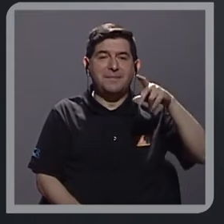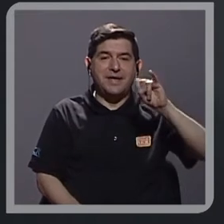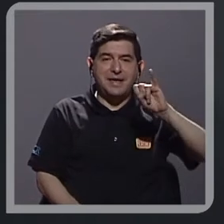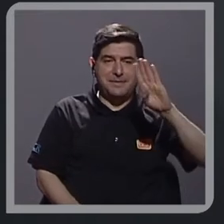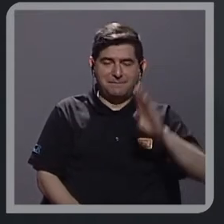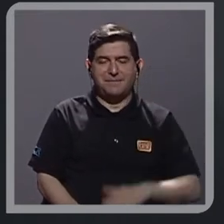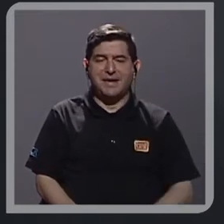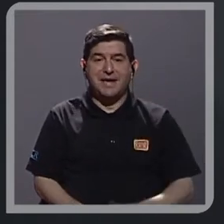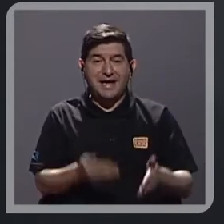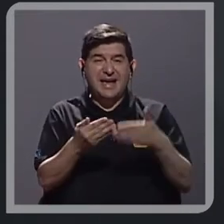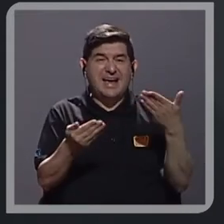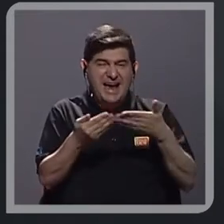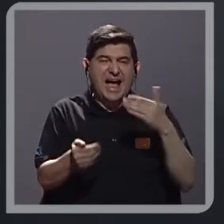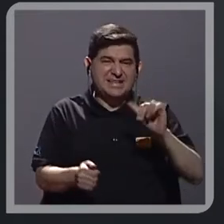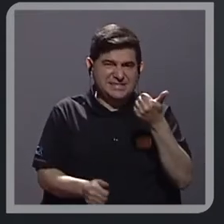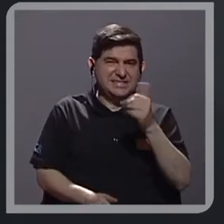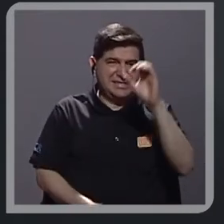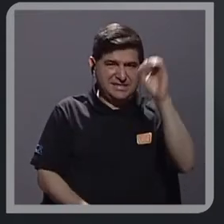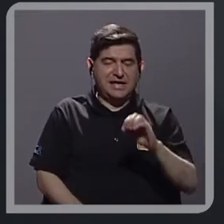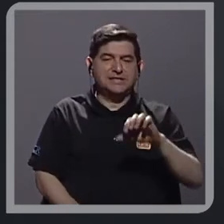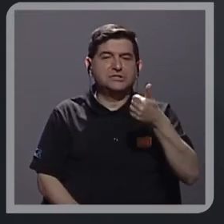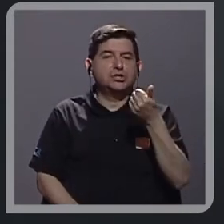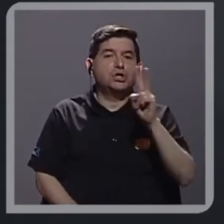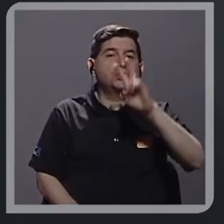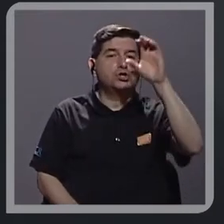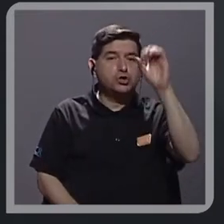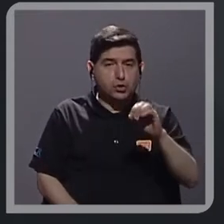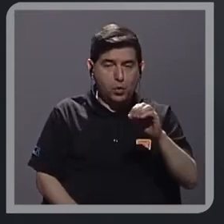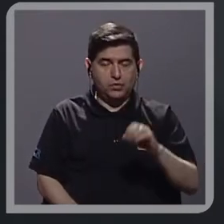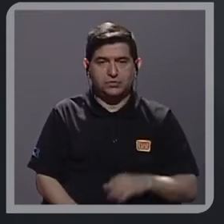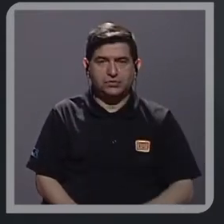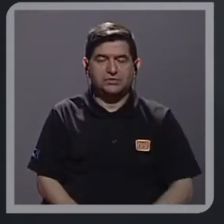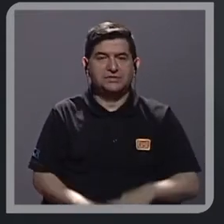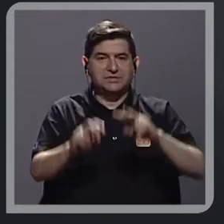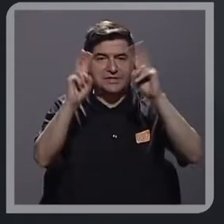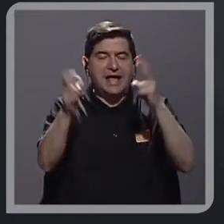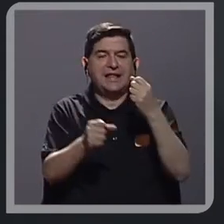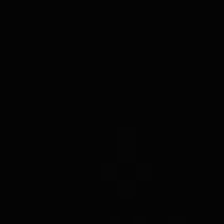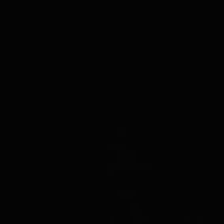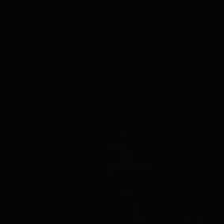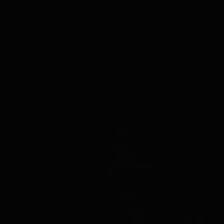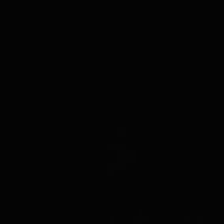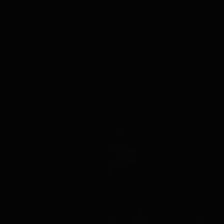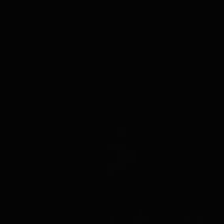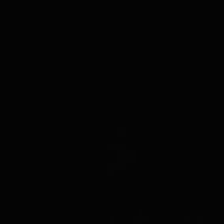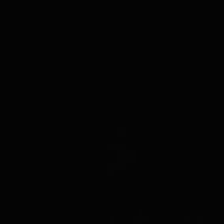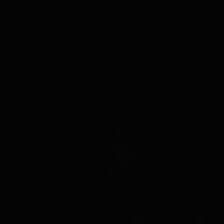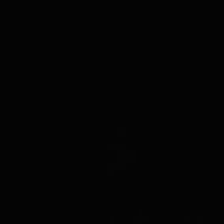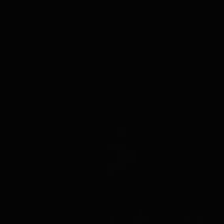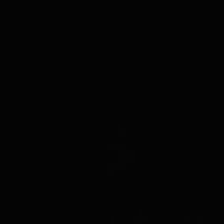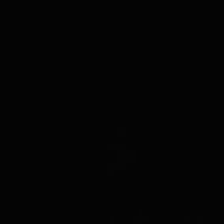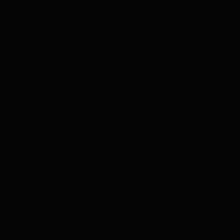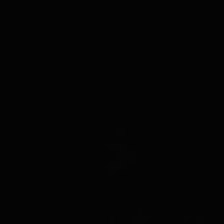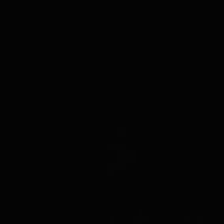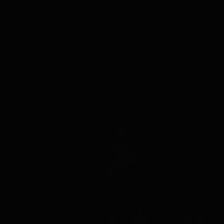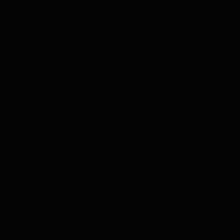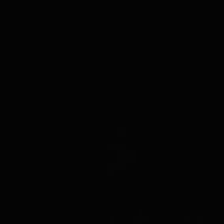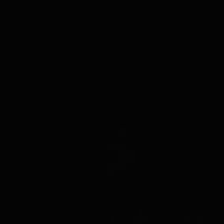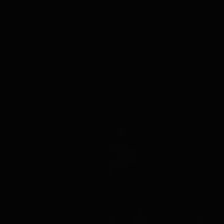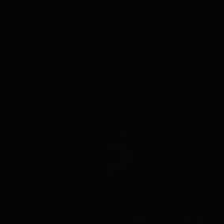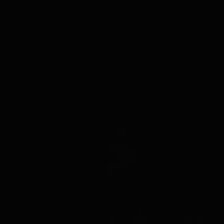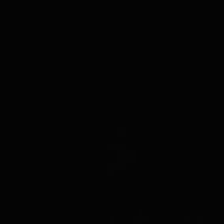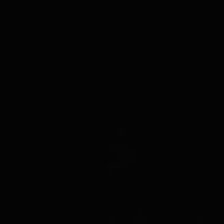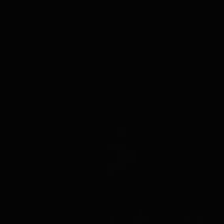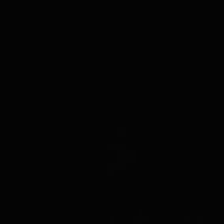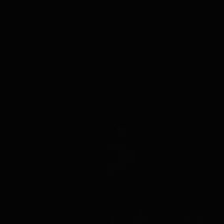es casi un 10%, un 12% en el tema del empleo, que es algo muy valioso, un 42% en